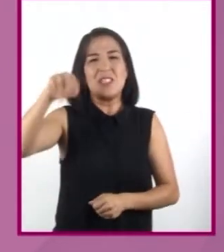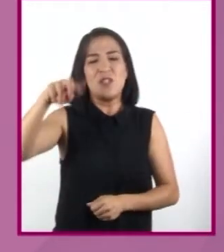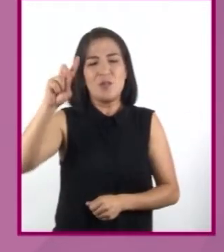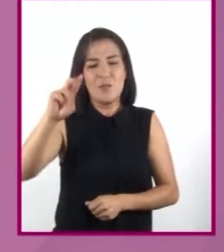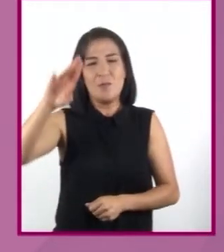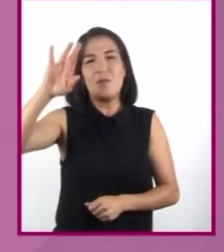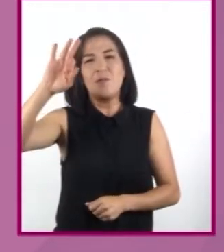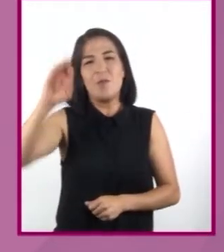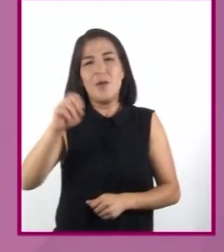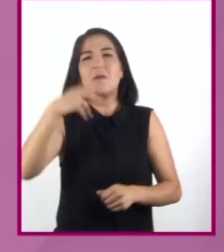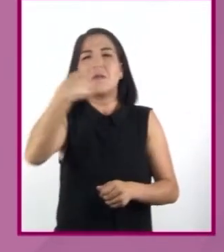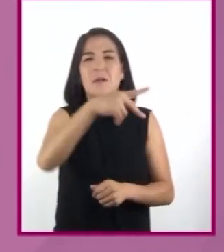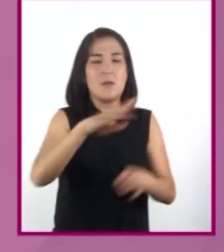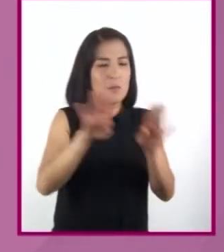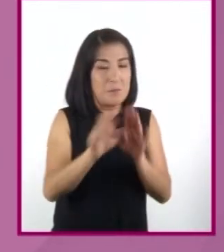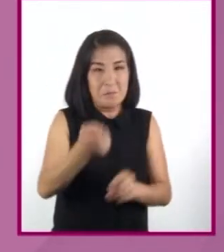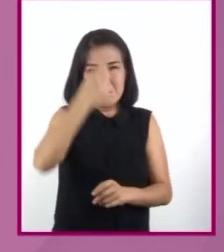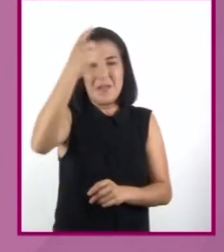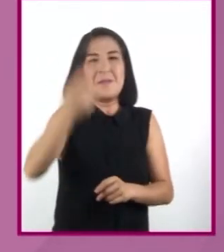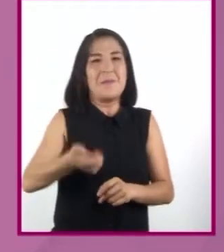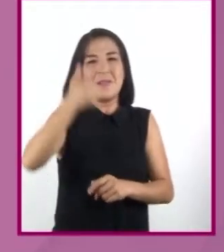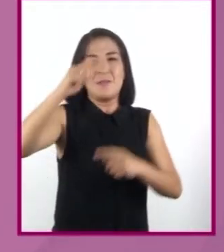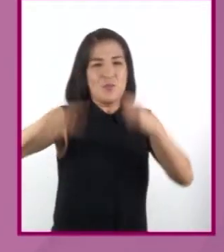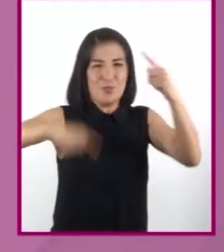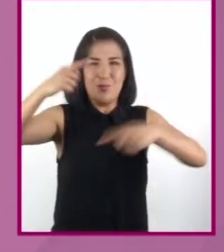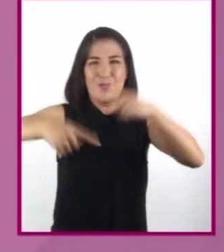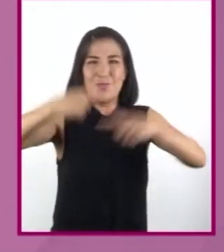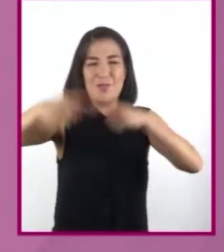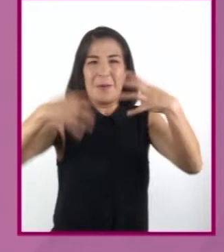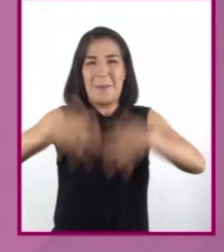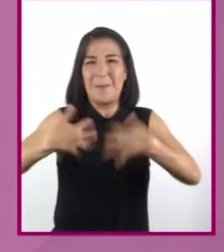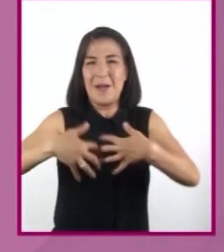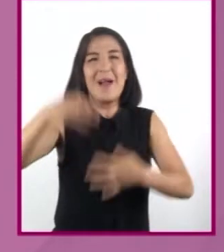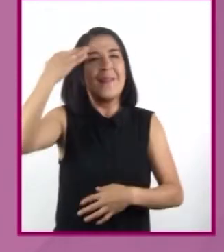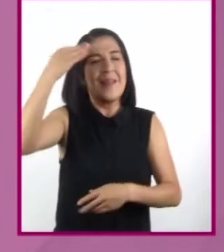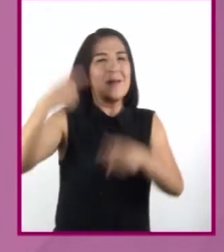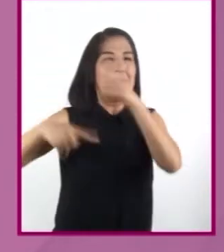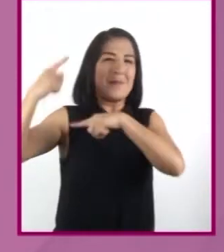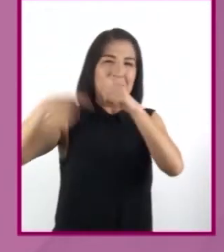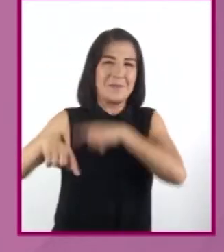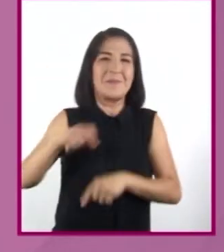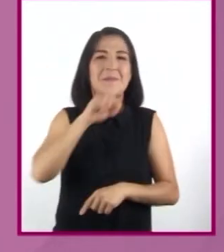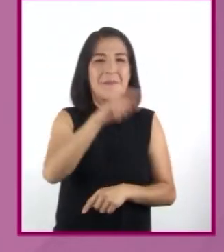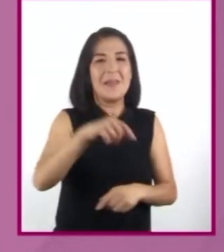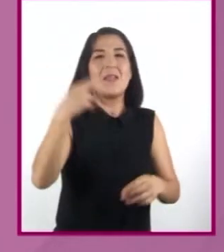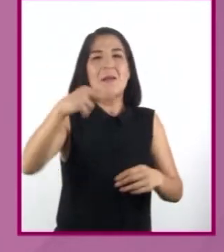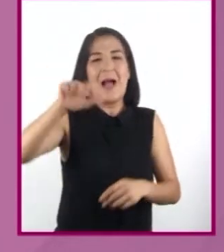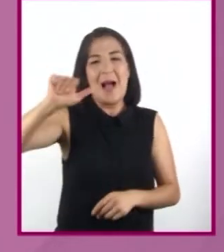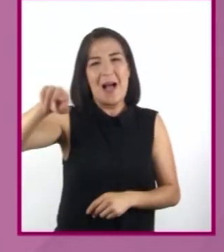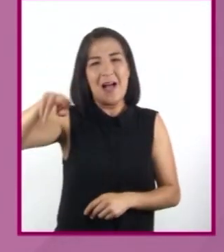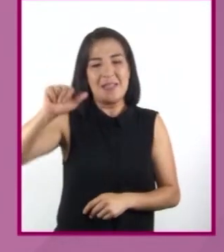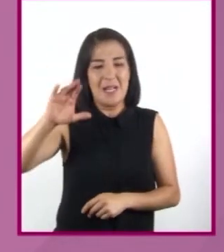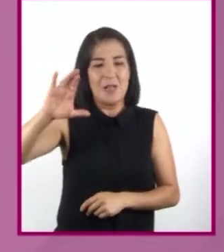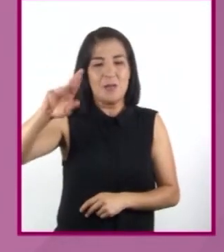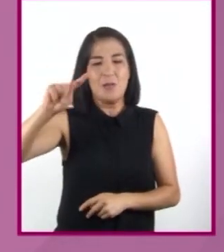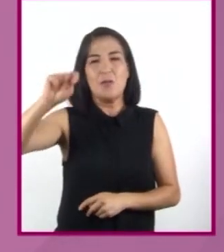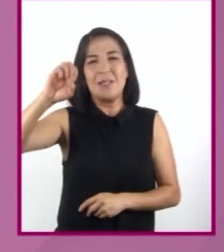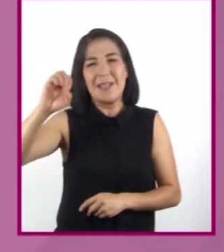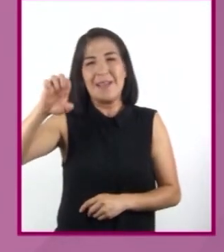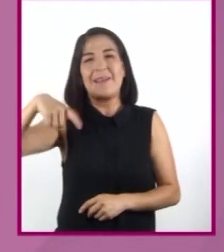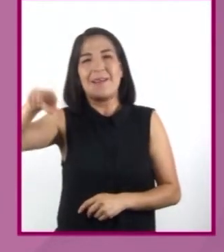inventor de la primera máquina del tiempo, personaje principal de la novela El Anacronópete, del